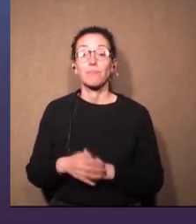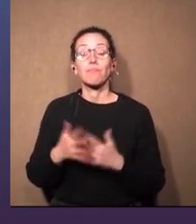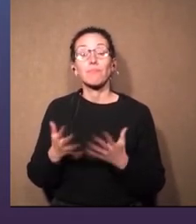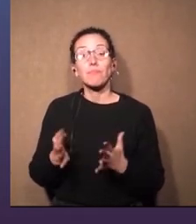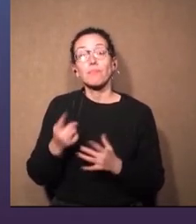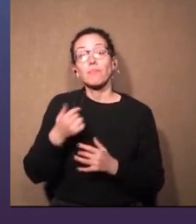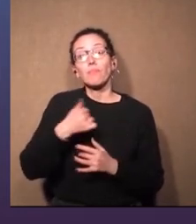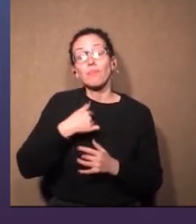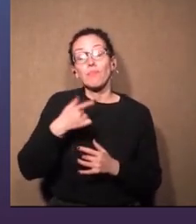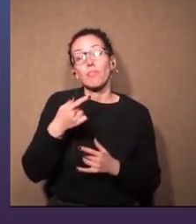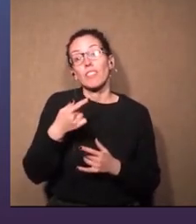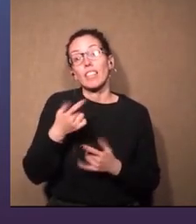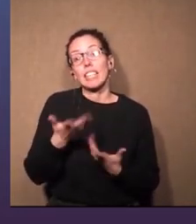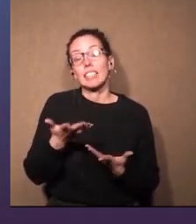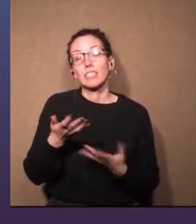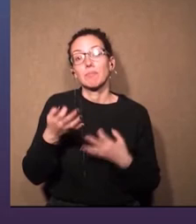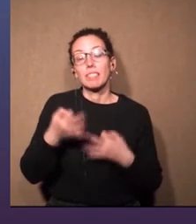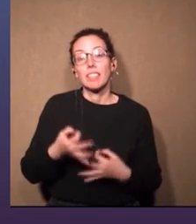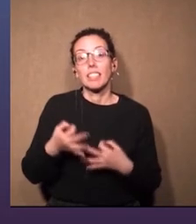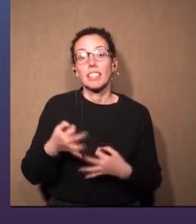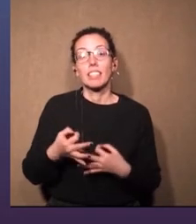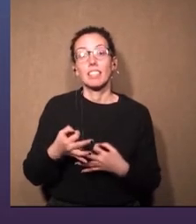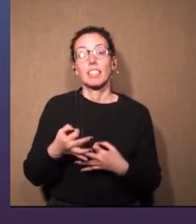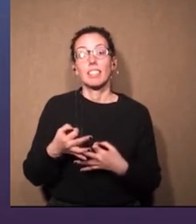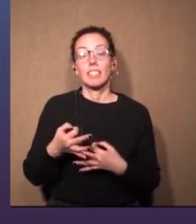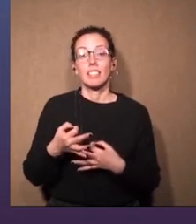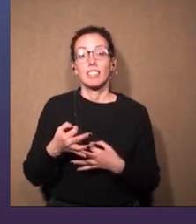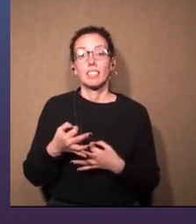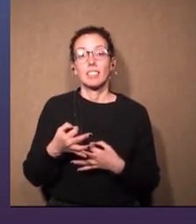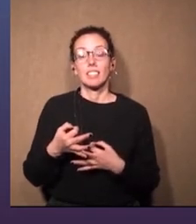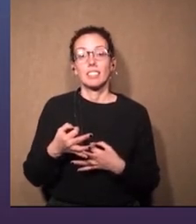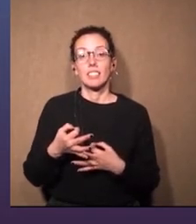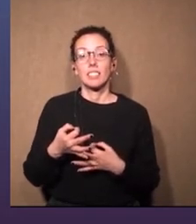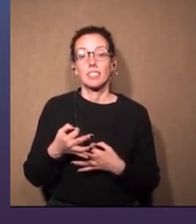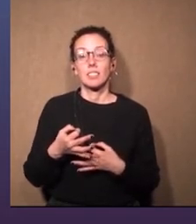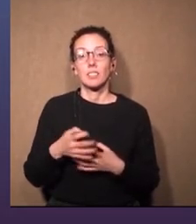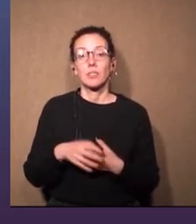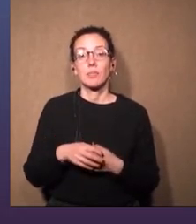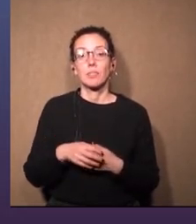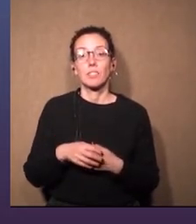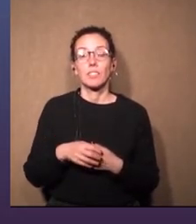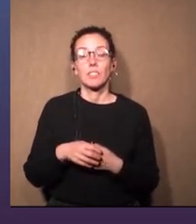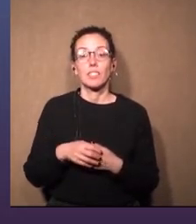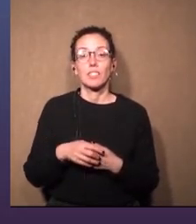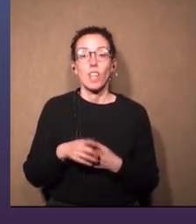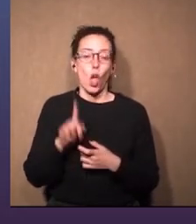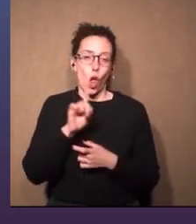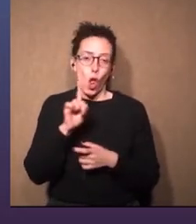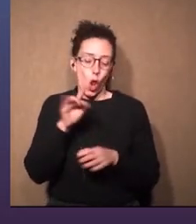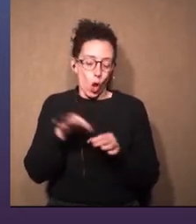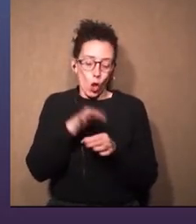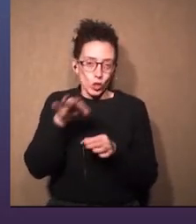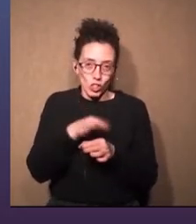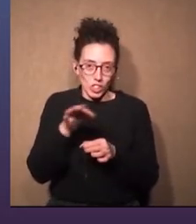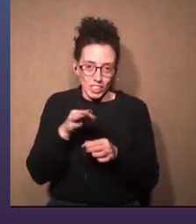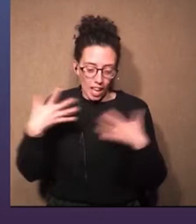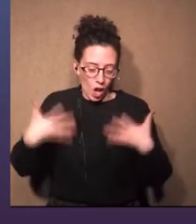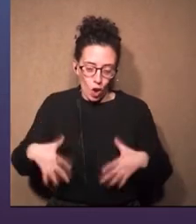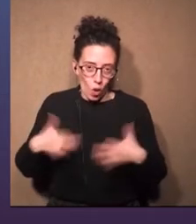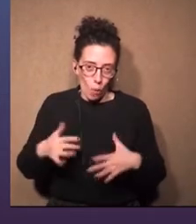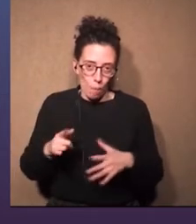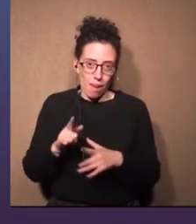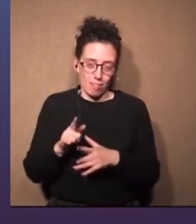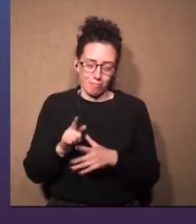Yo en realidad no cosía ropa ni para mis